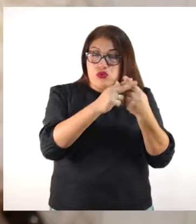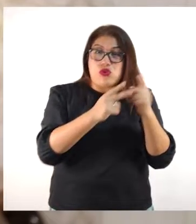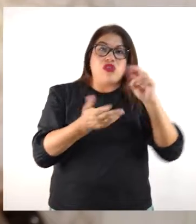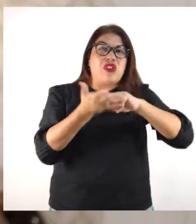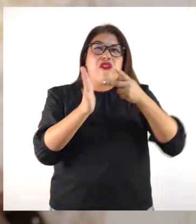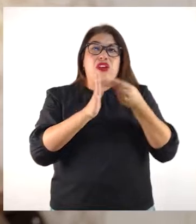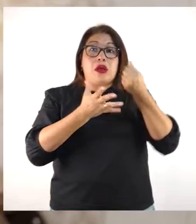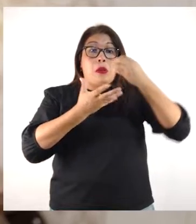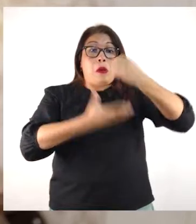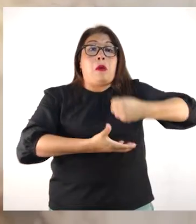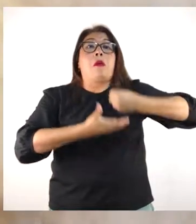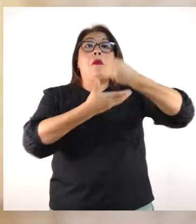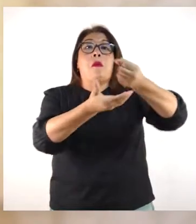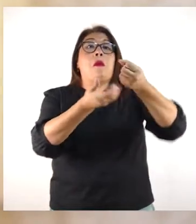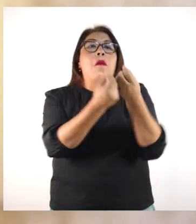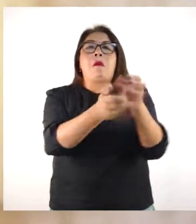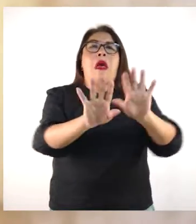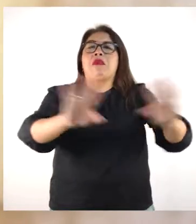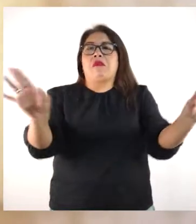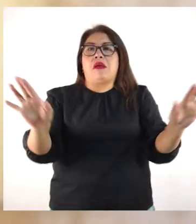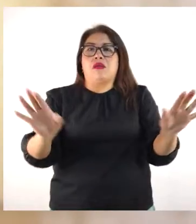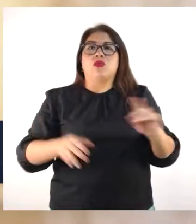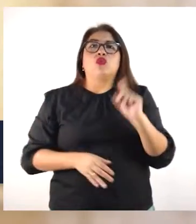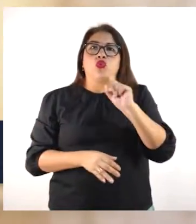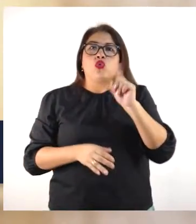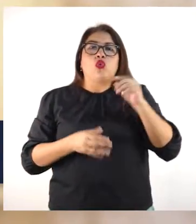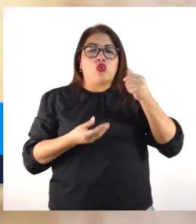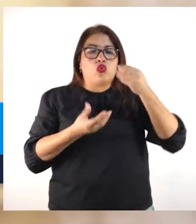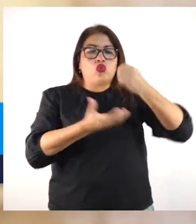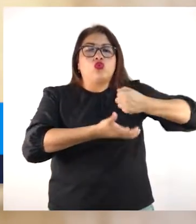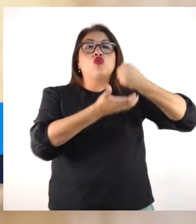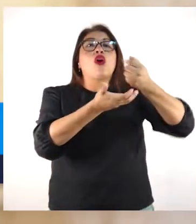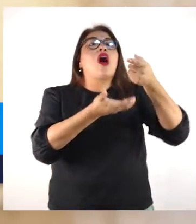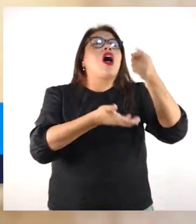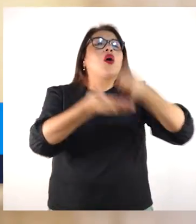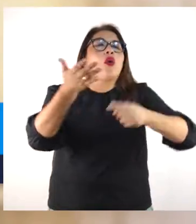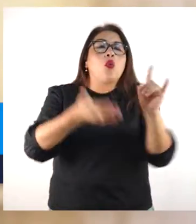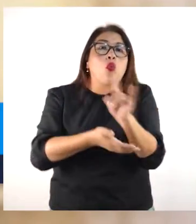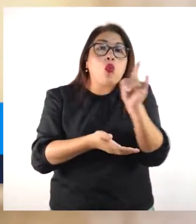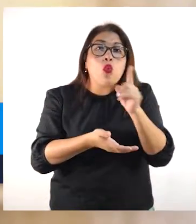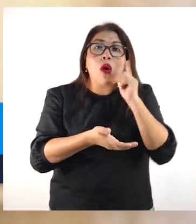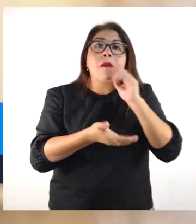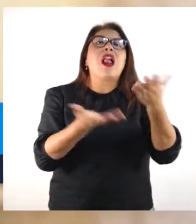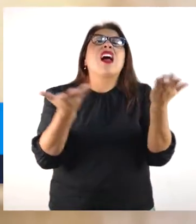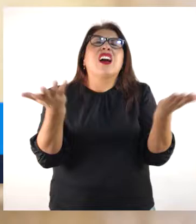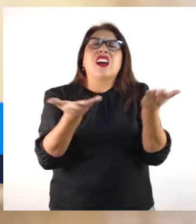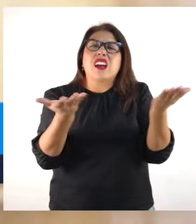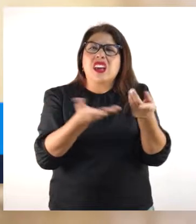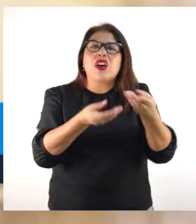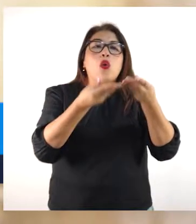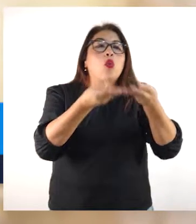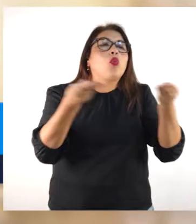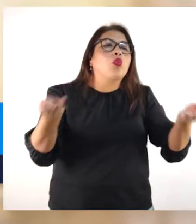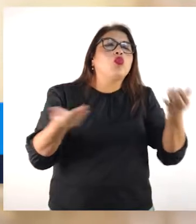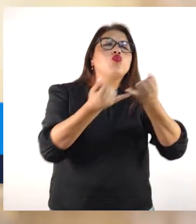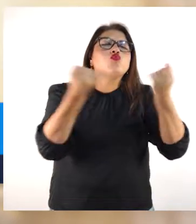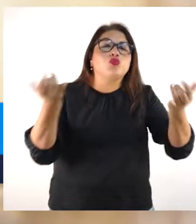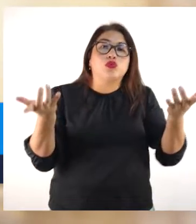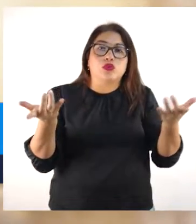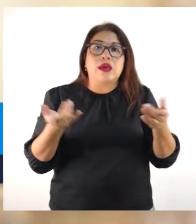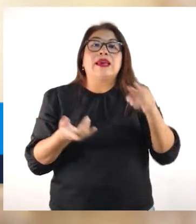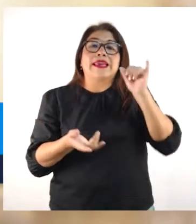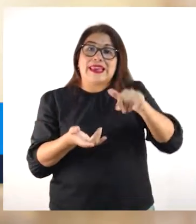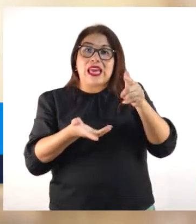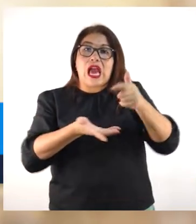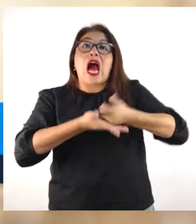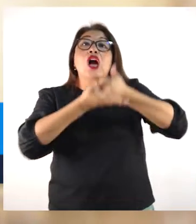no vamos a entregar dinero tal cual está. Lo que vamos a entregar son bienes, insumos, implementos que